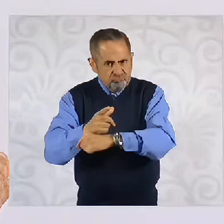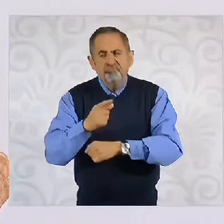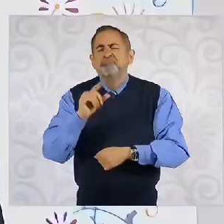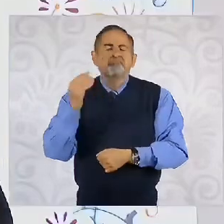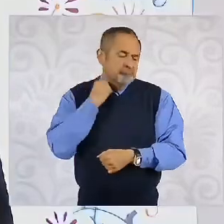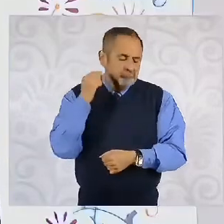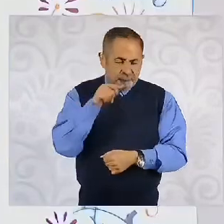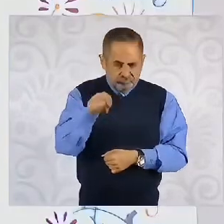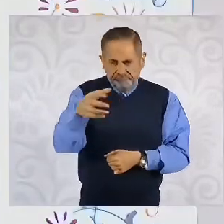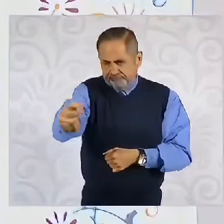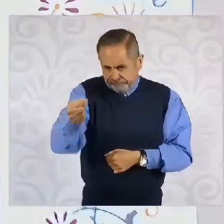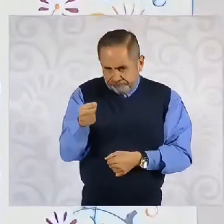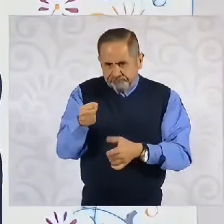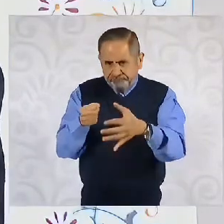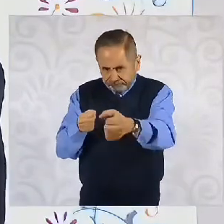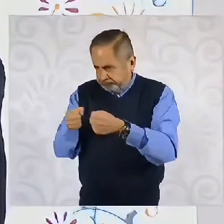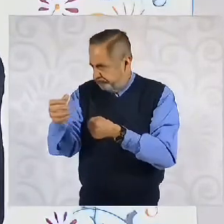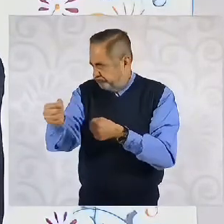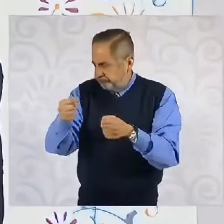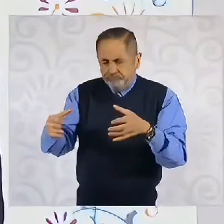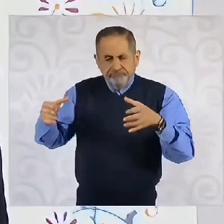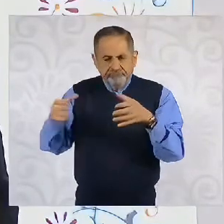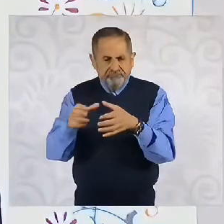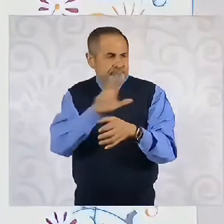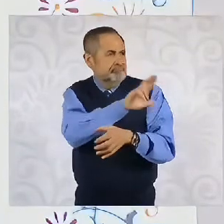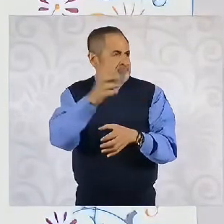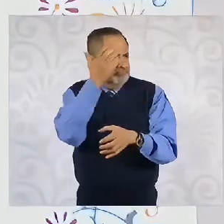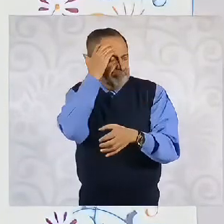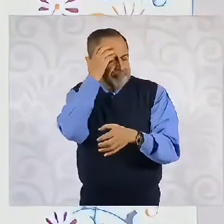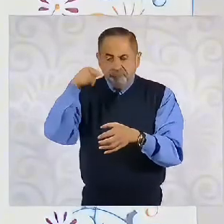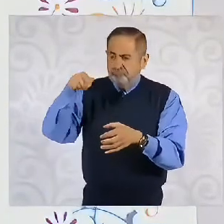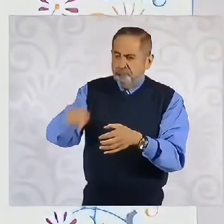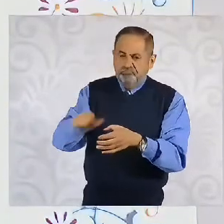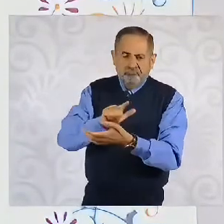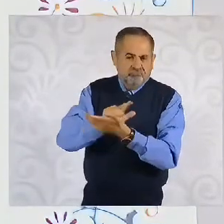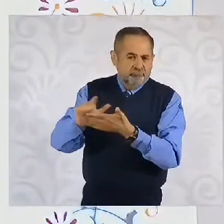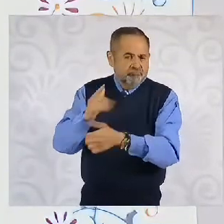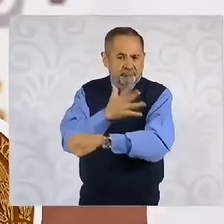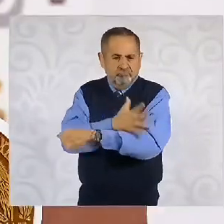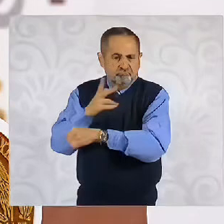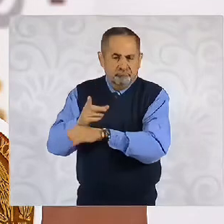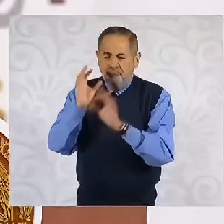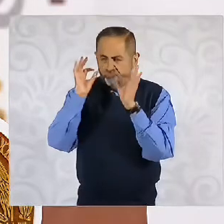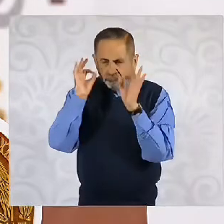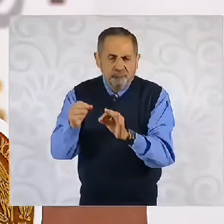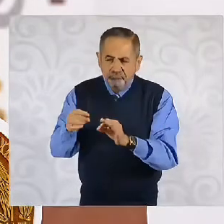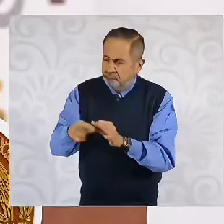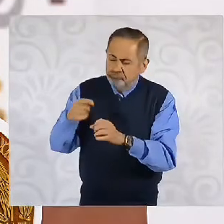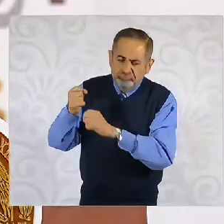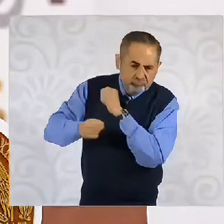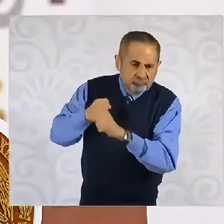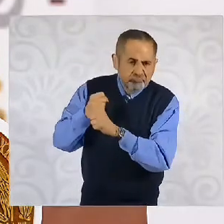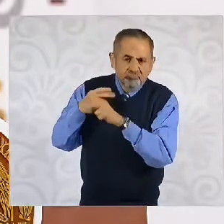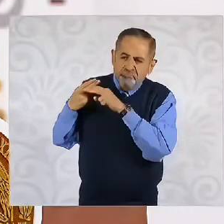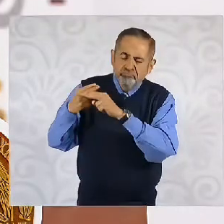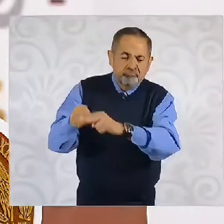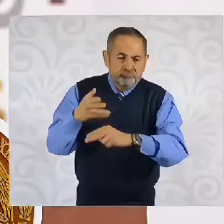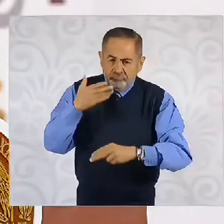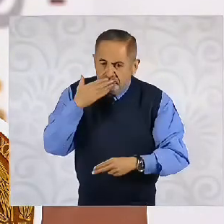Que tengan reconocimiento también por su probidad